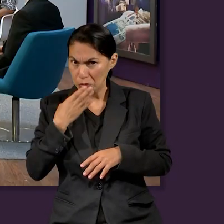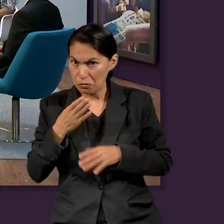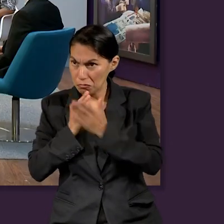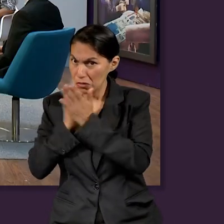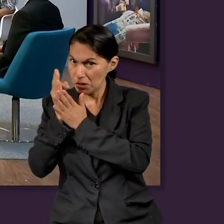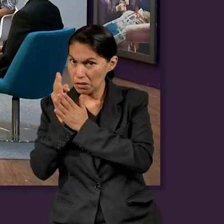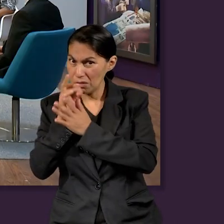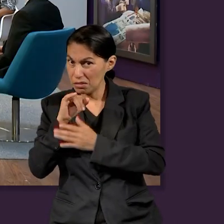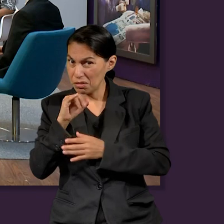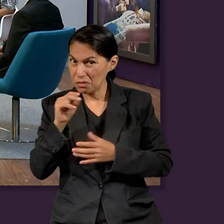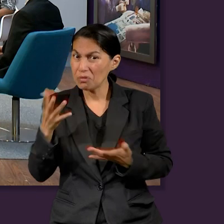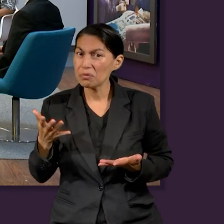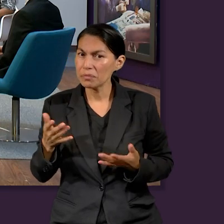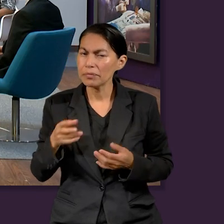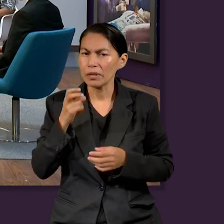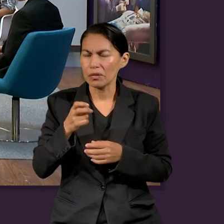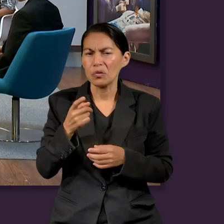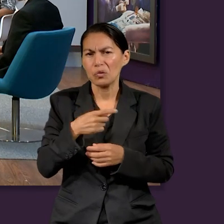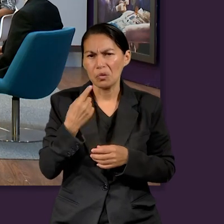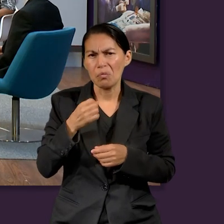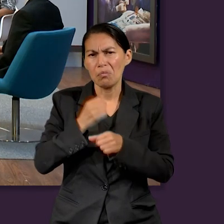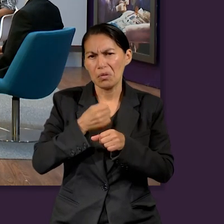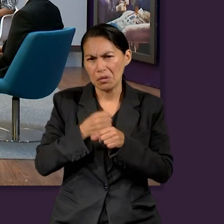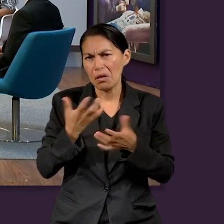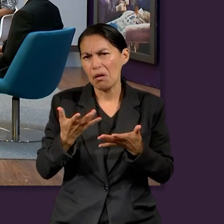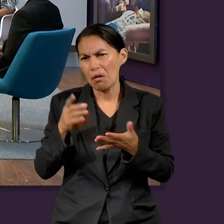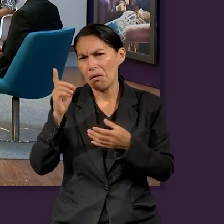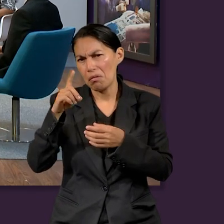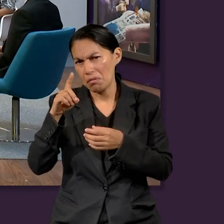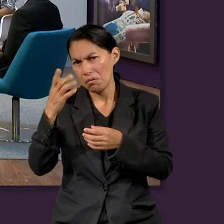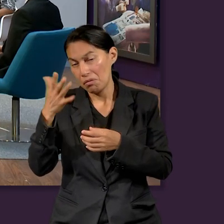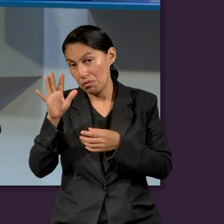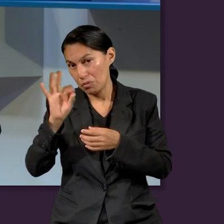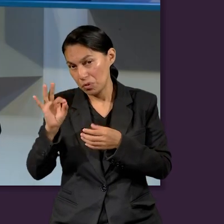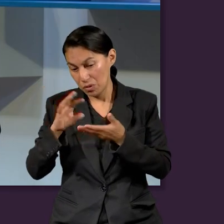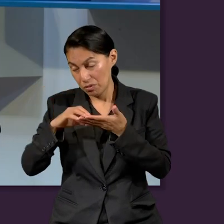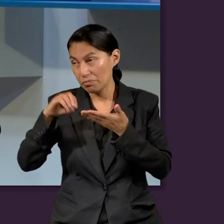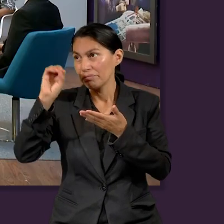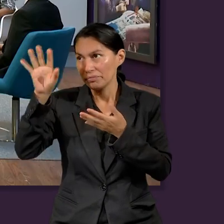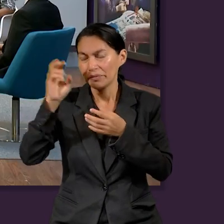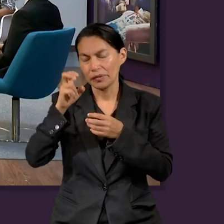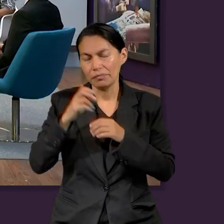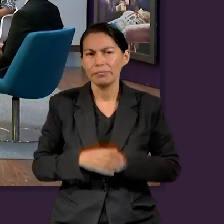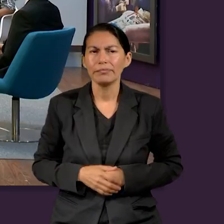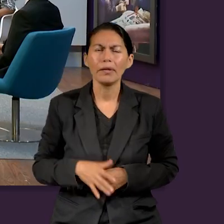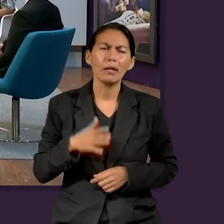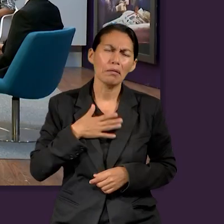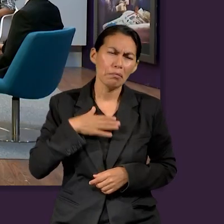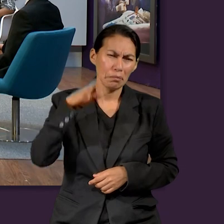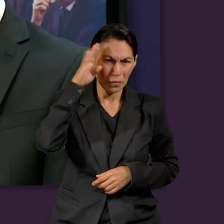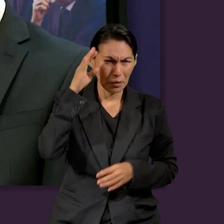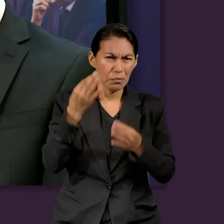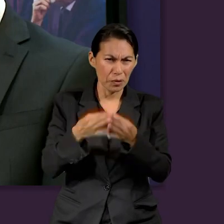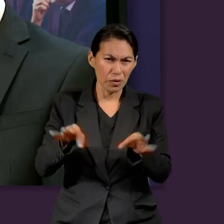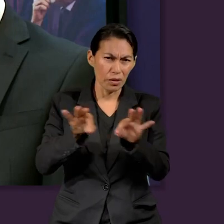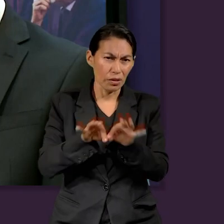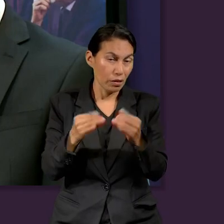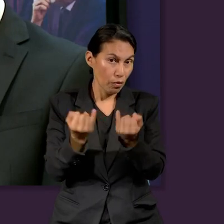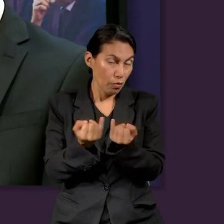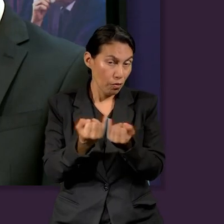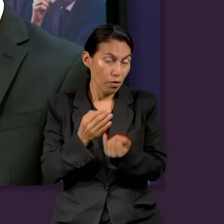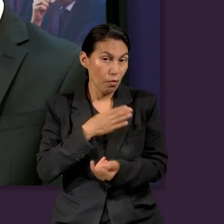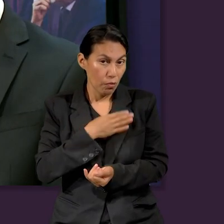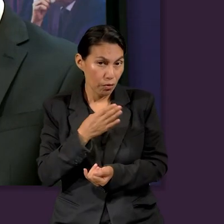por lo tanto, podemos comenzar a practicar con esto, con el diezmo. Me parece muy importante, y también creo que es importante